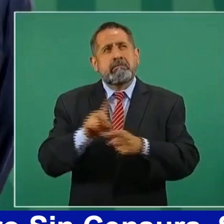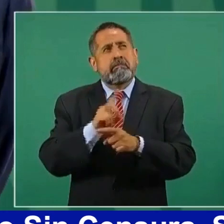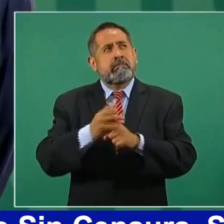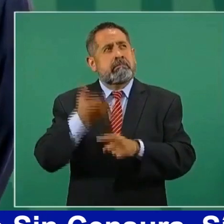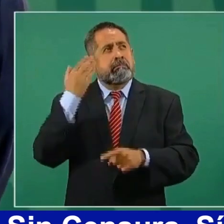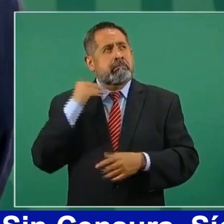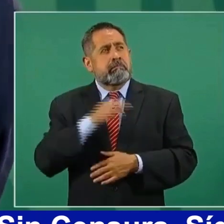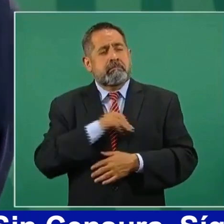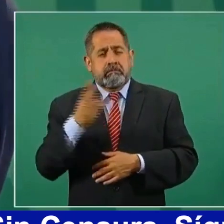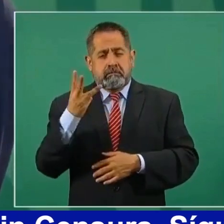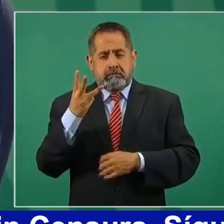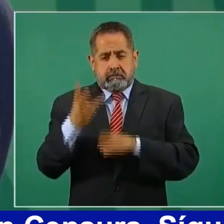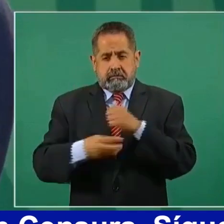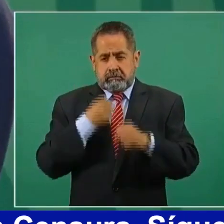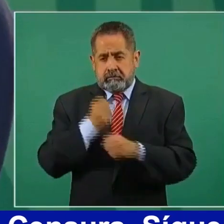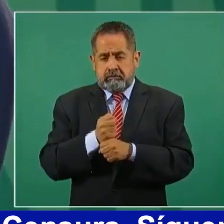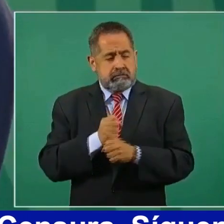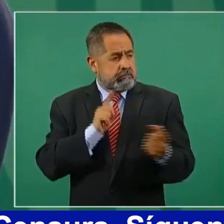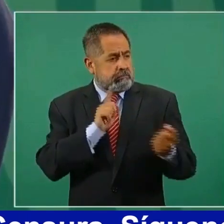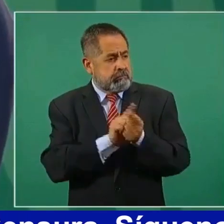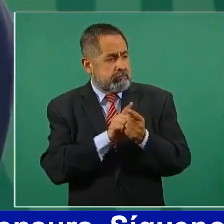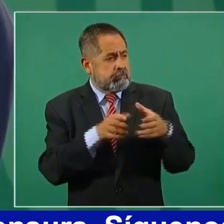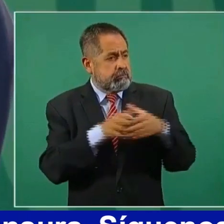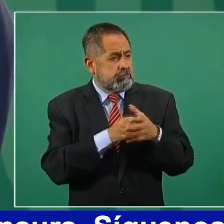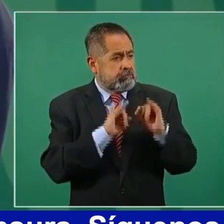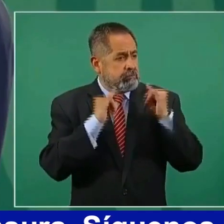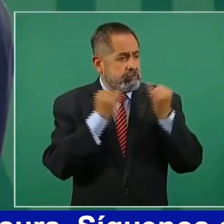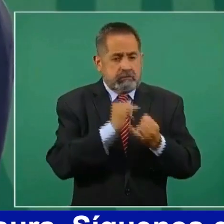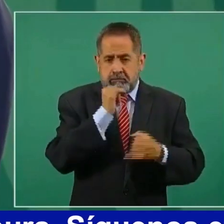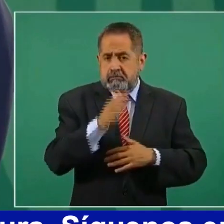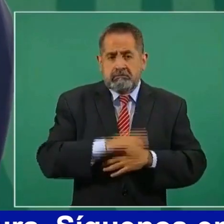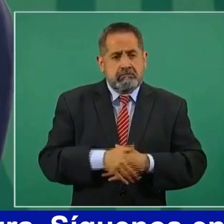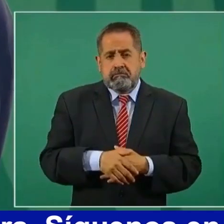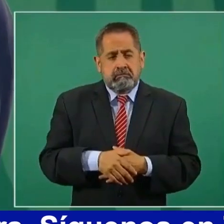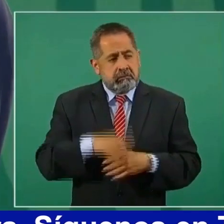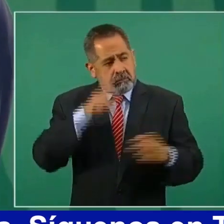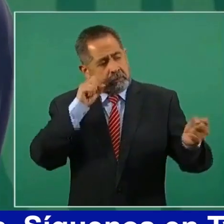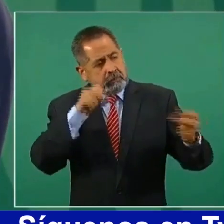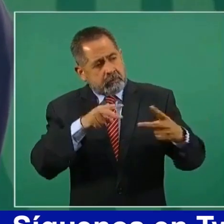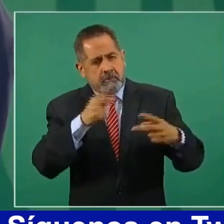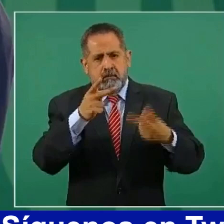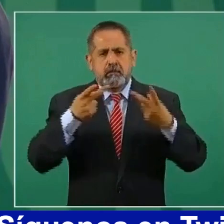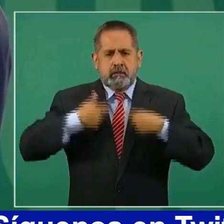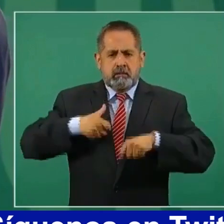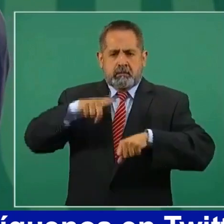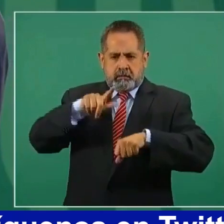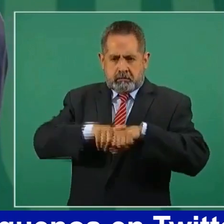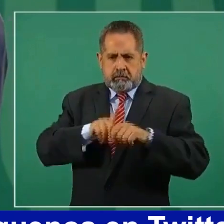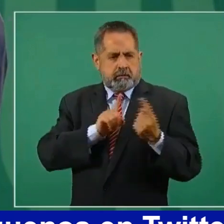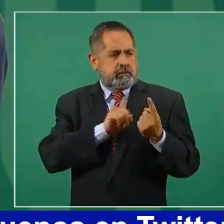tres años nos vimos en una situación personal